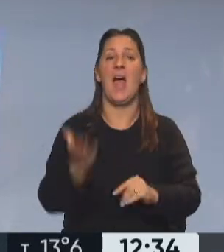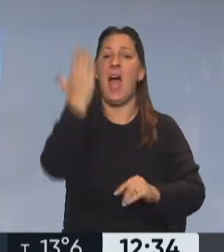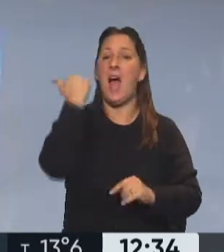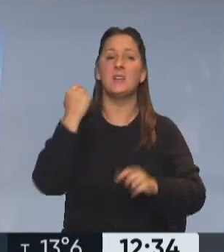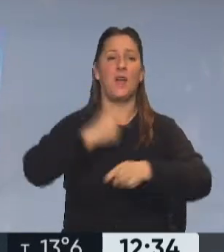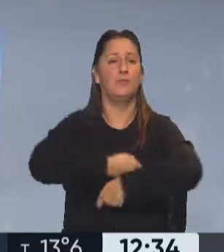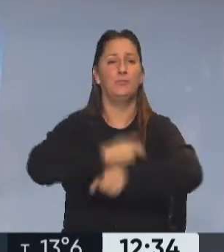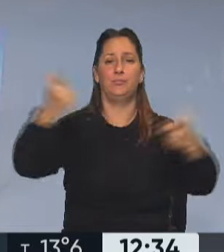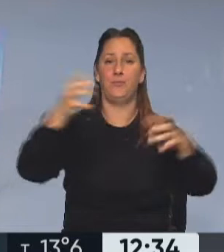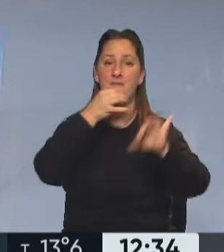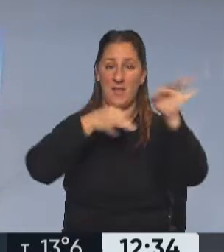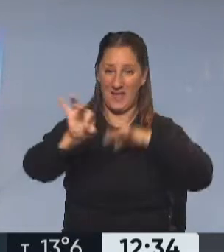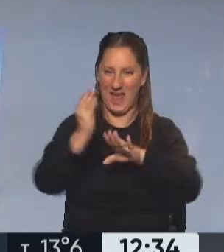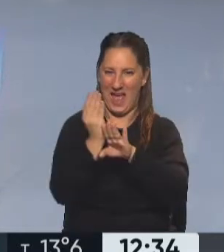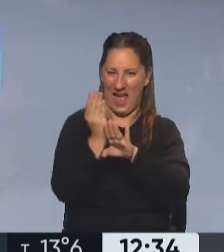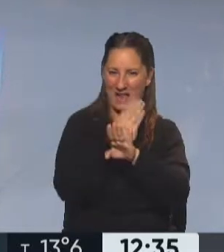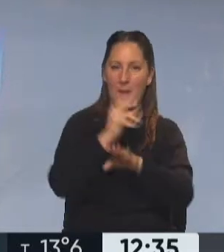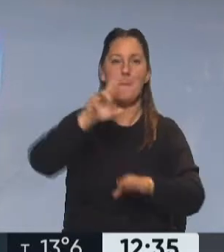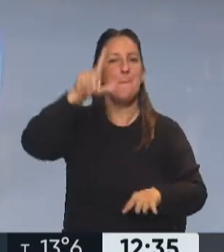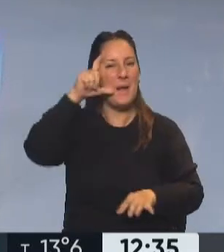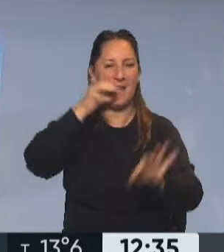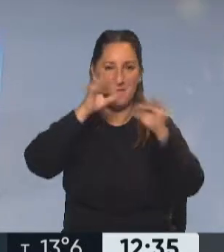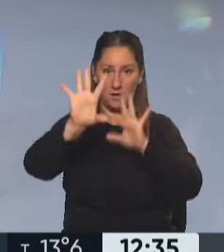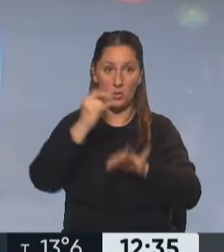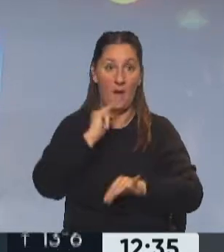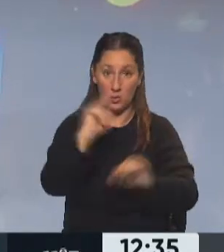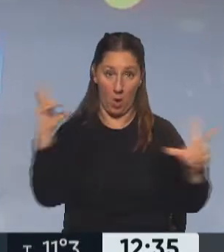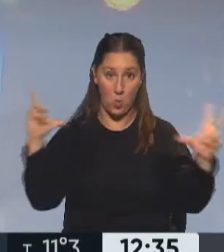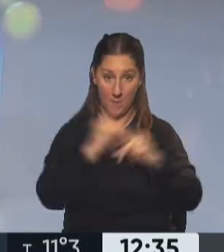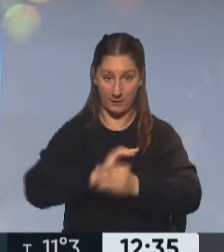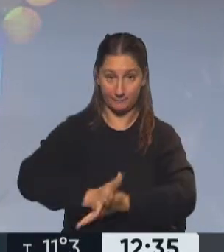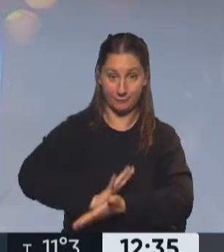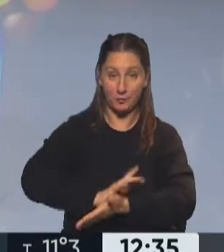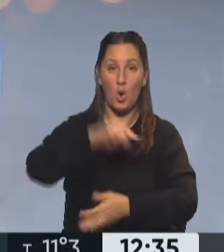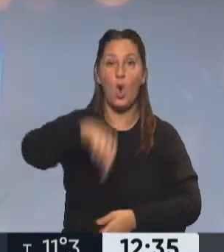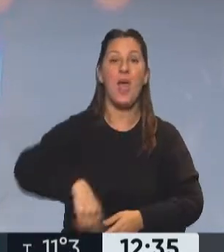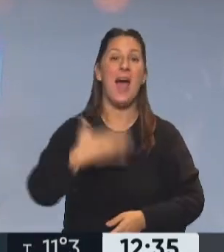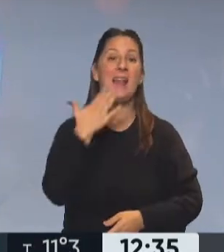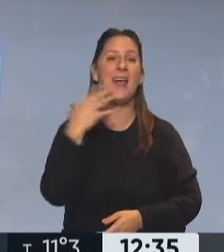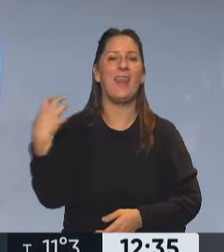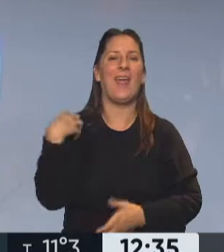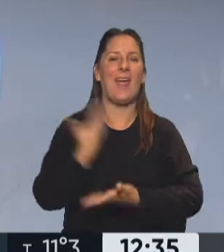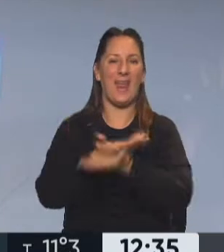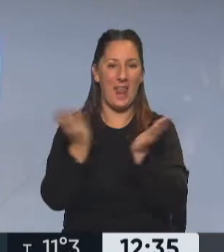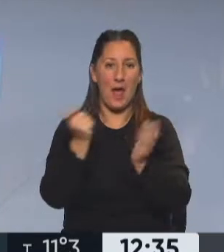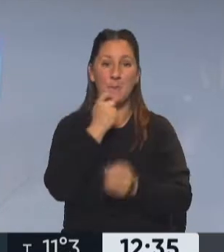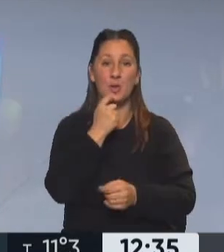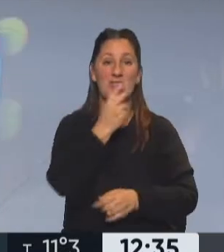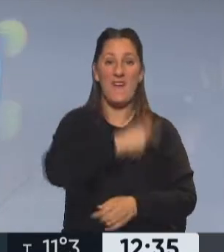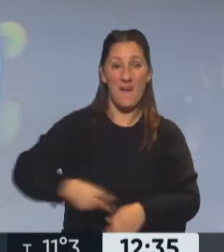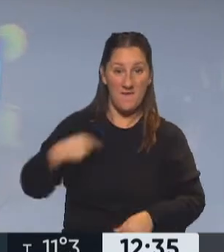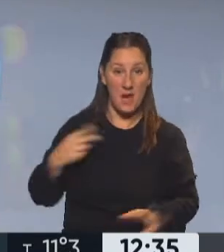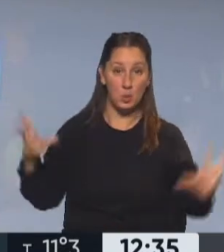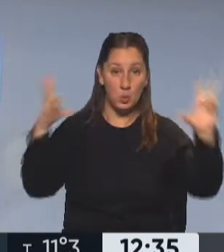a la venta, hubo una preventa. Yo tengo que decirles que está prácticamente agotado. Hoy a la tarde sale la venta general, pero si está agotado Vélez,